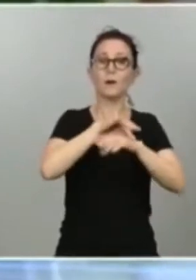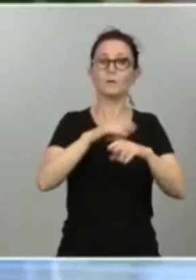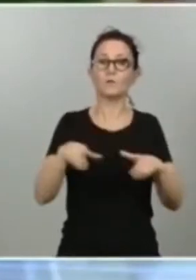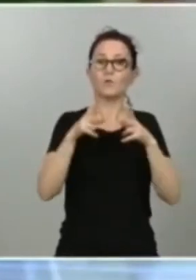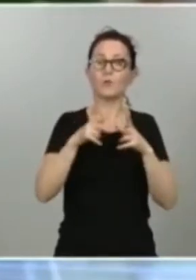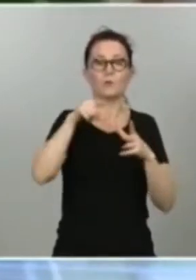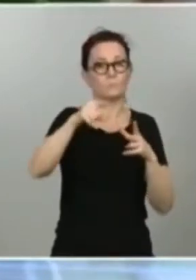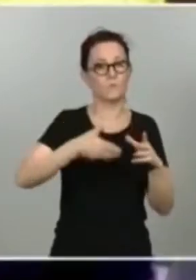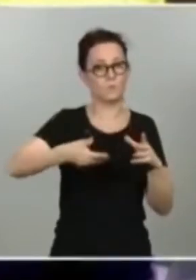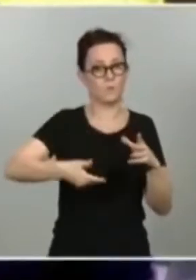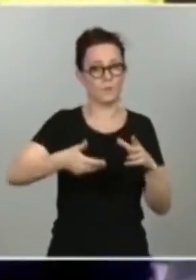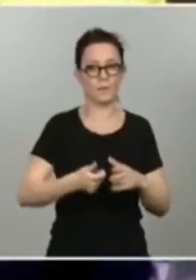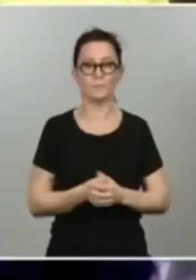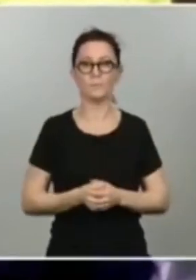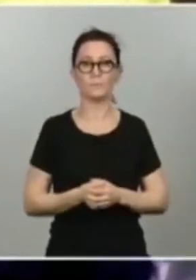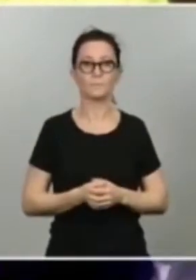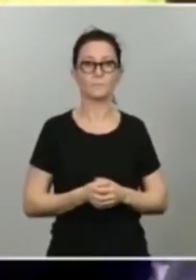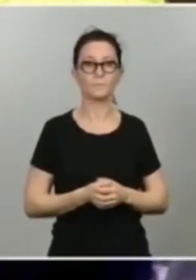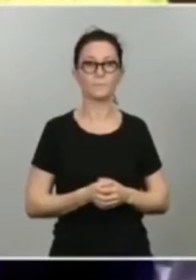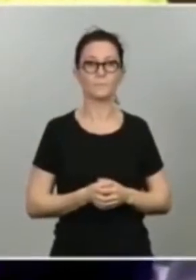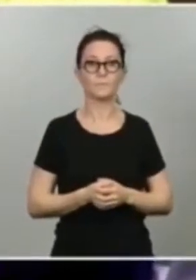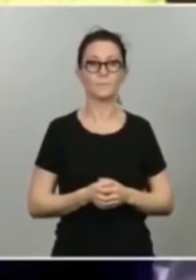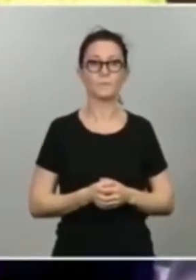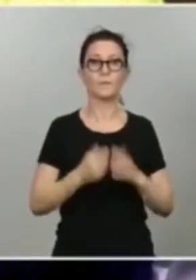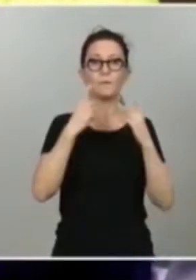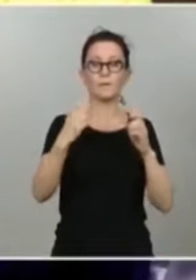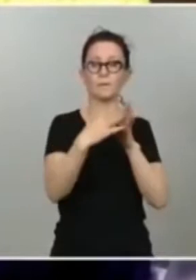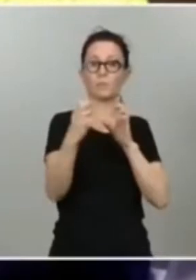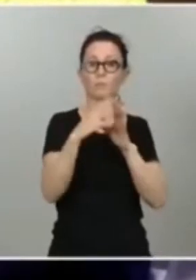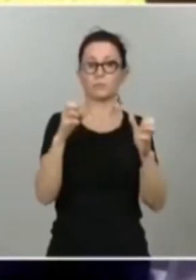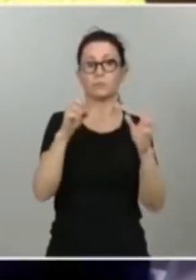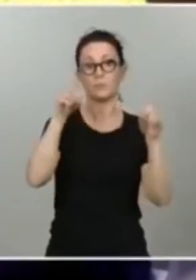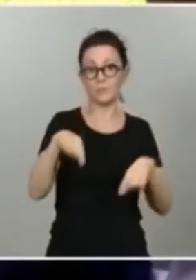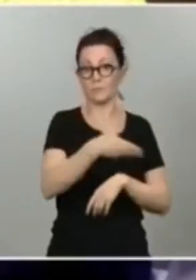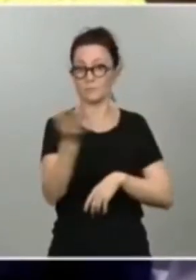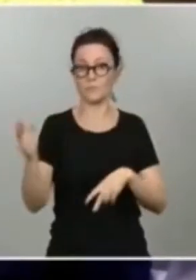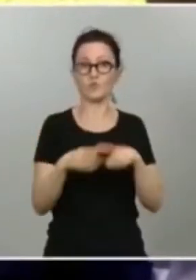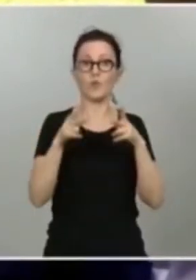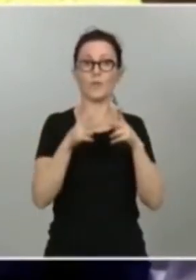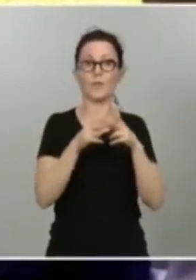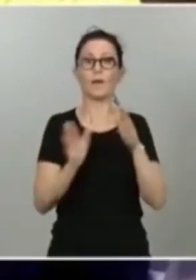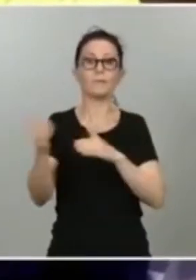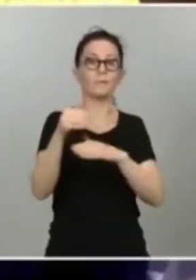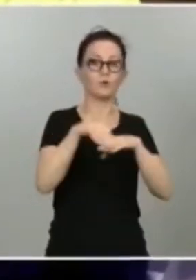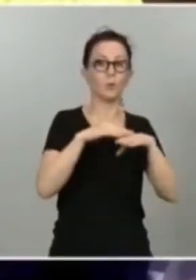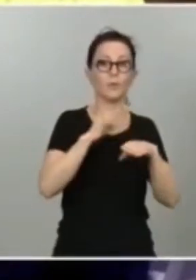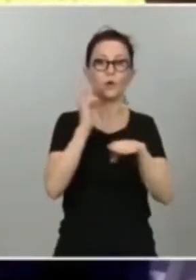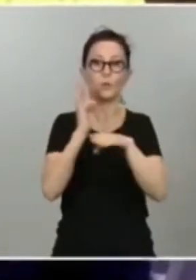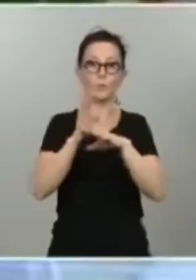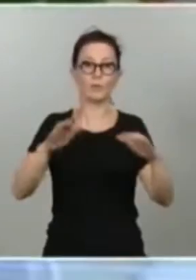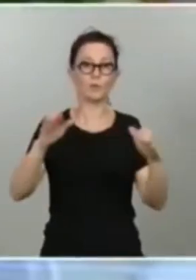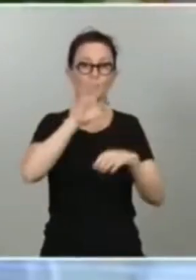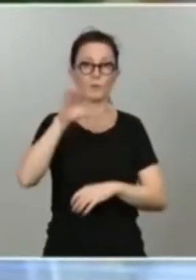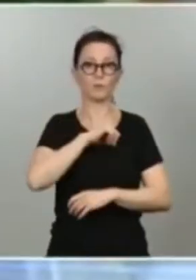La envergadura de estos retos requiere del consenso del conjunto de la sociedad, articulado a través del gobierno, del parlamento, de las comunidades autónomas, de las corporaciones